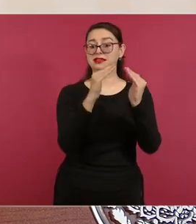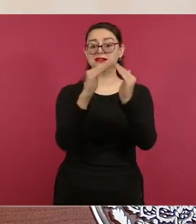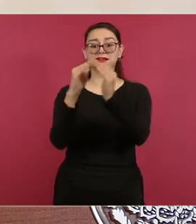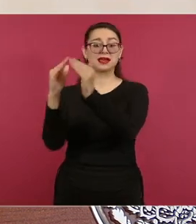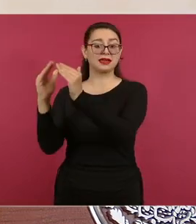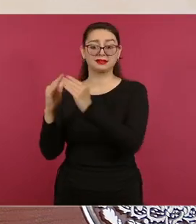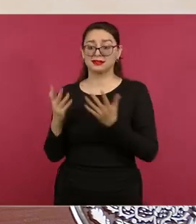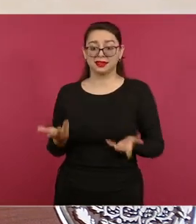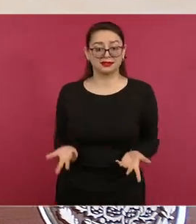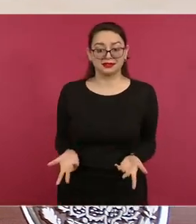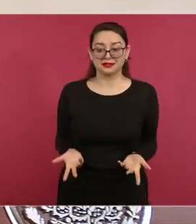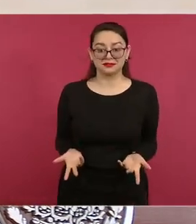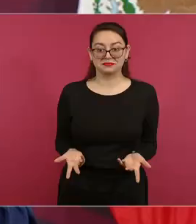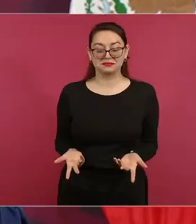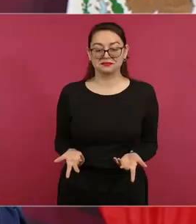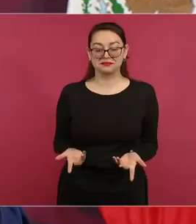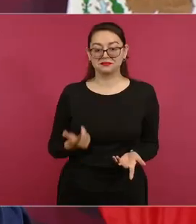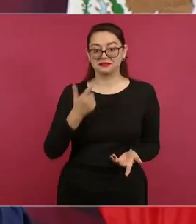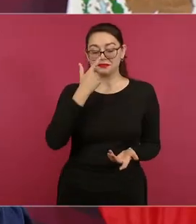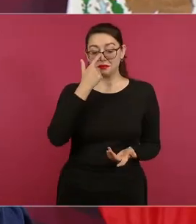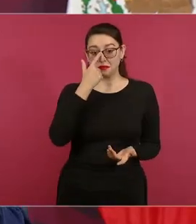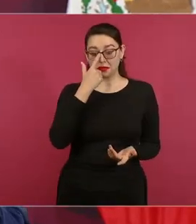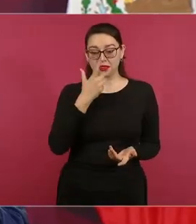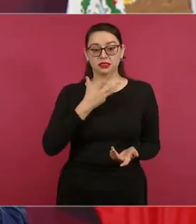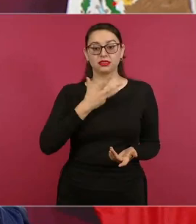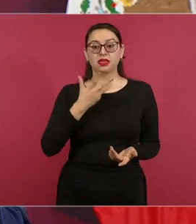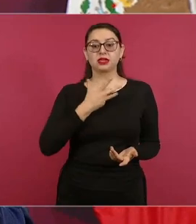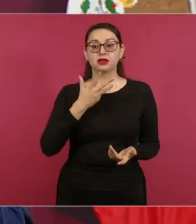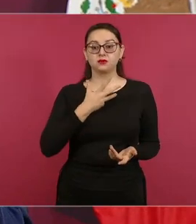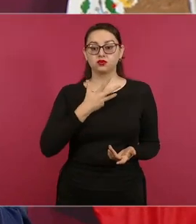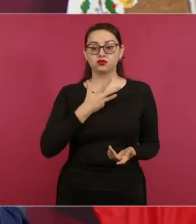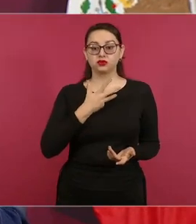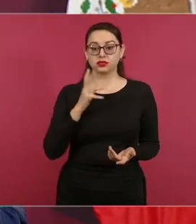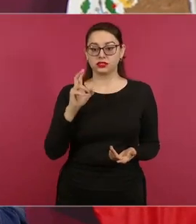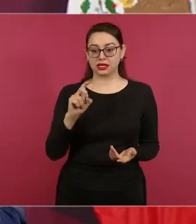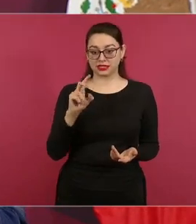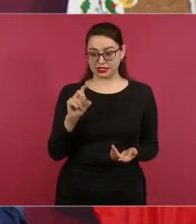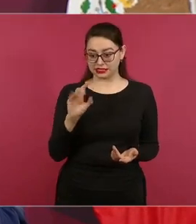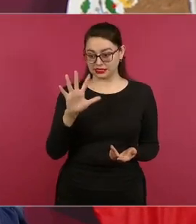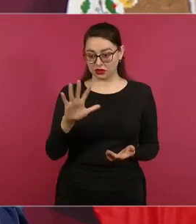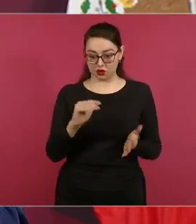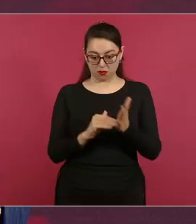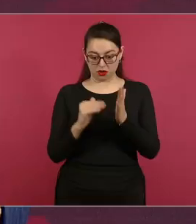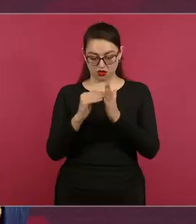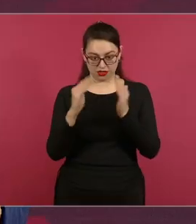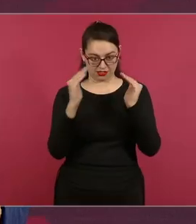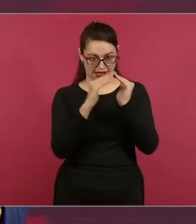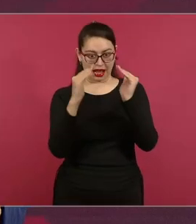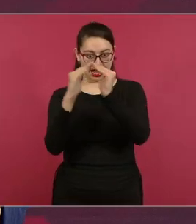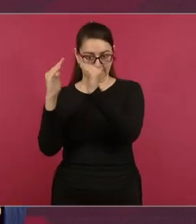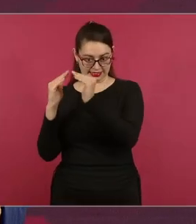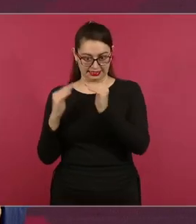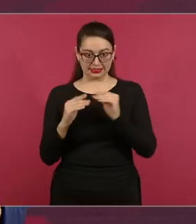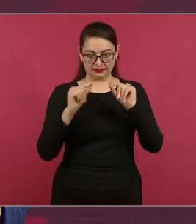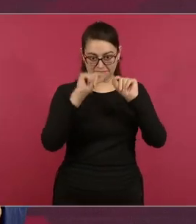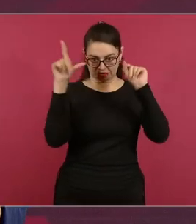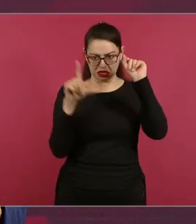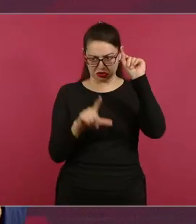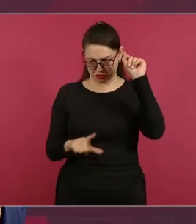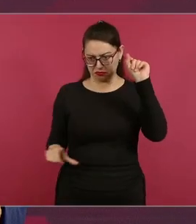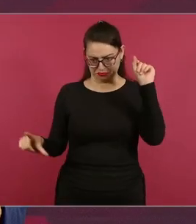35 millones de hogares en México, en el país,